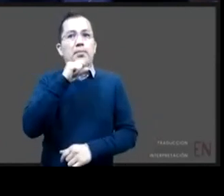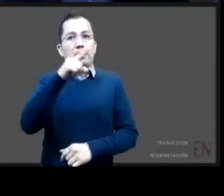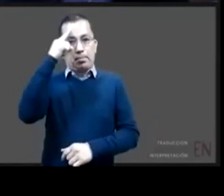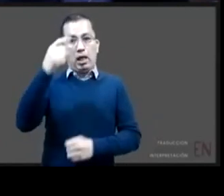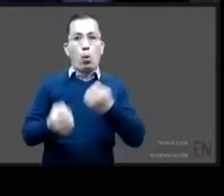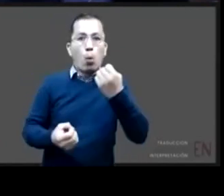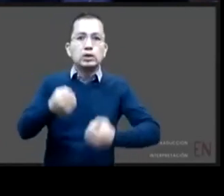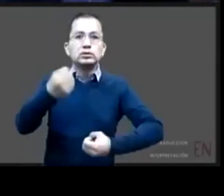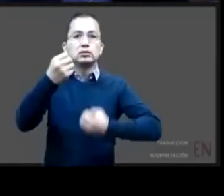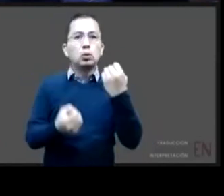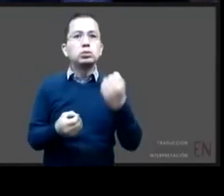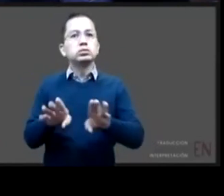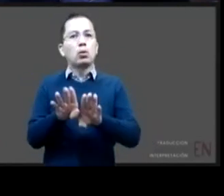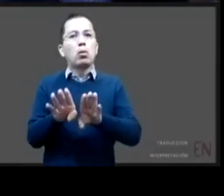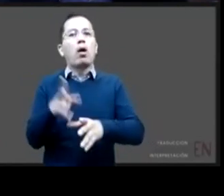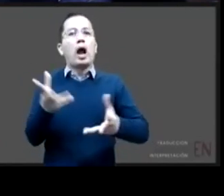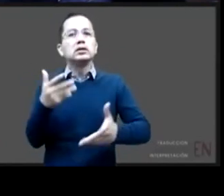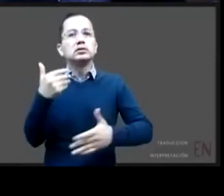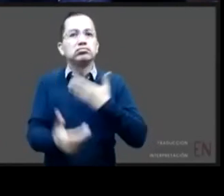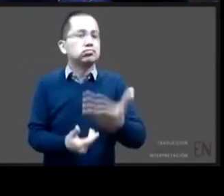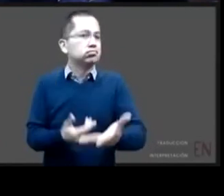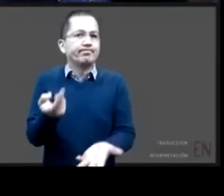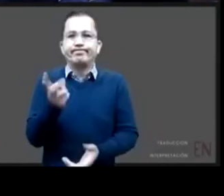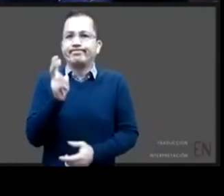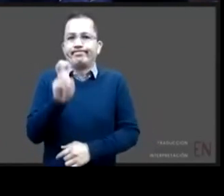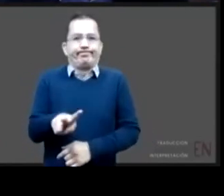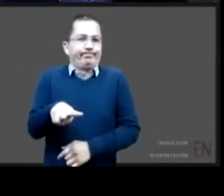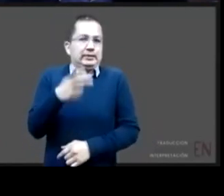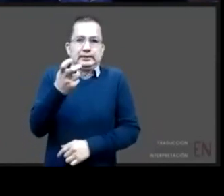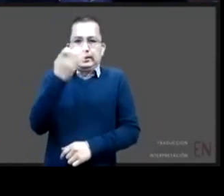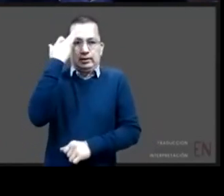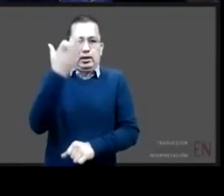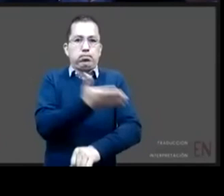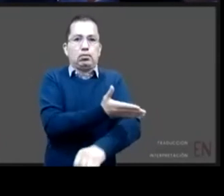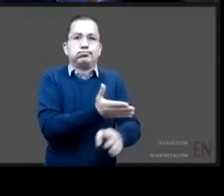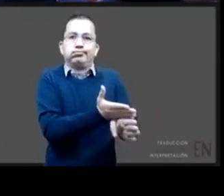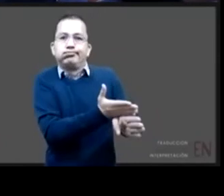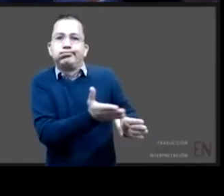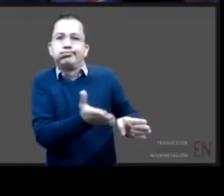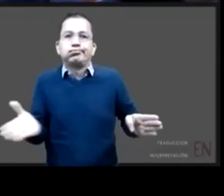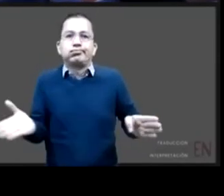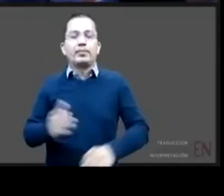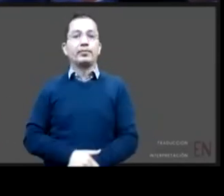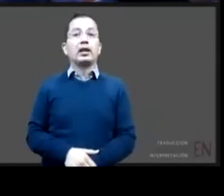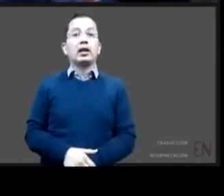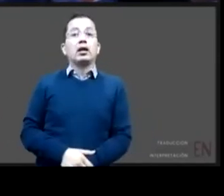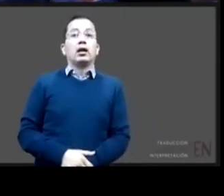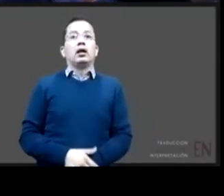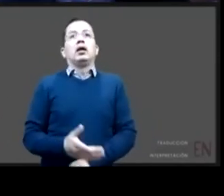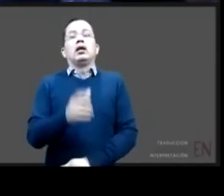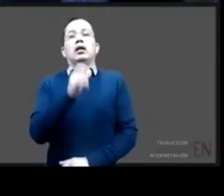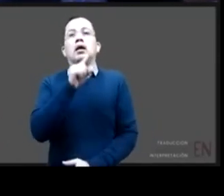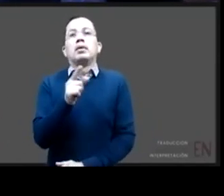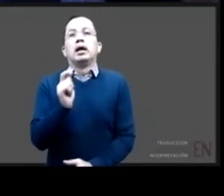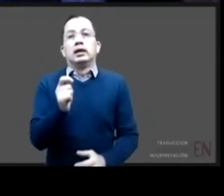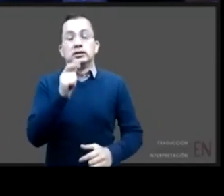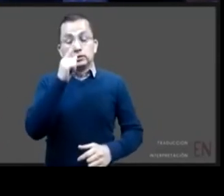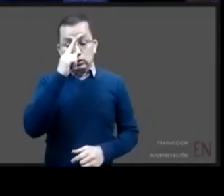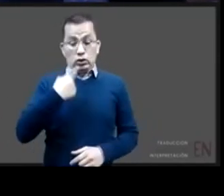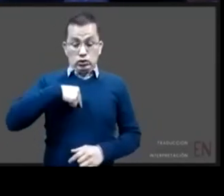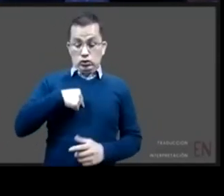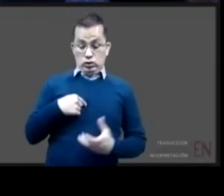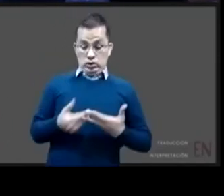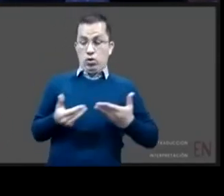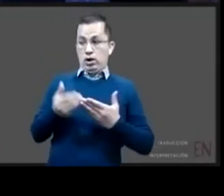y este y este es parte del reto que estamos formando parte de reunir esfuerzos junto con SIPINA para